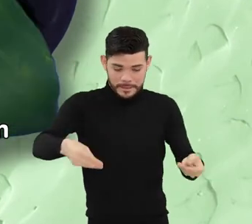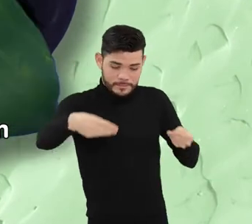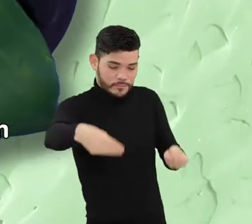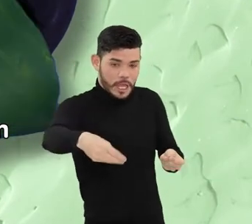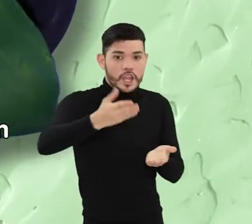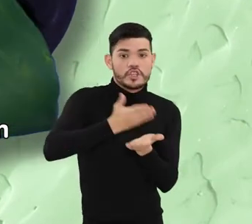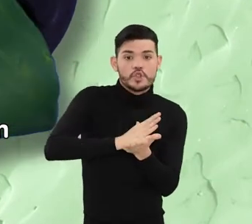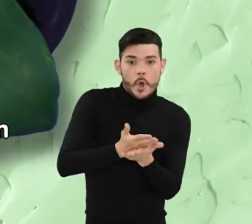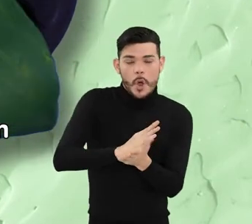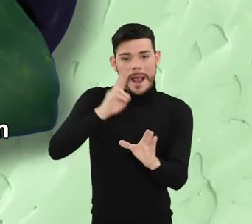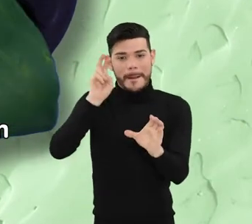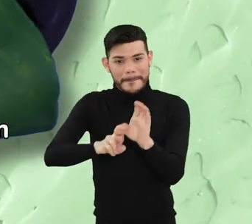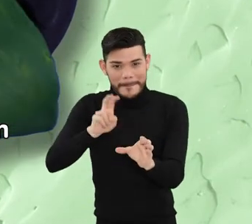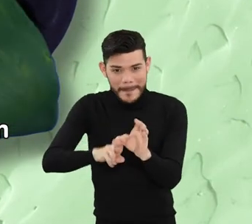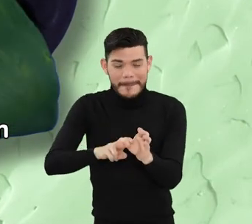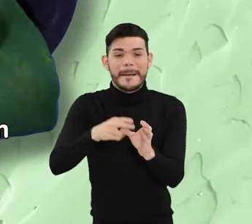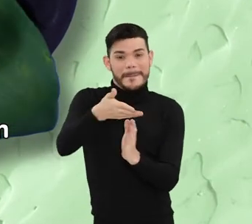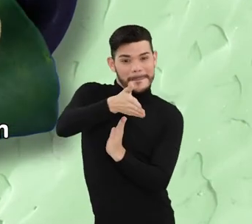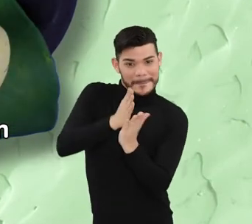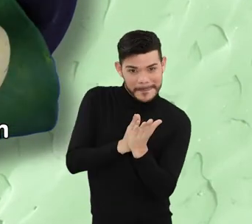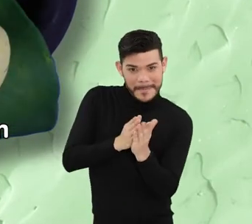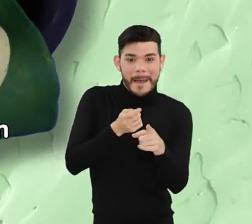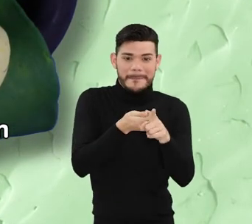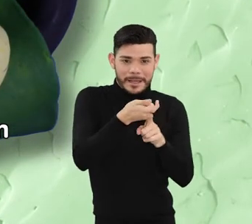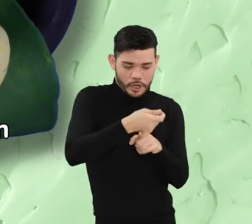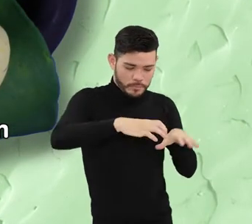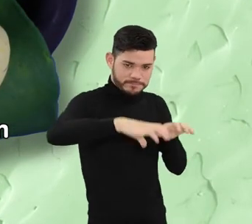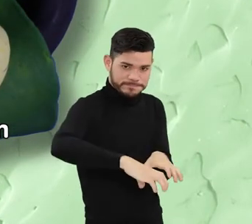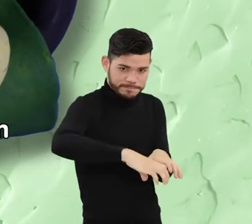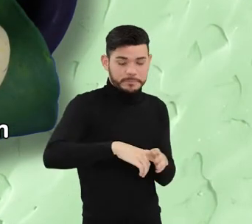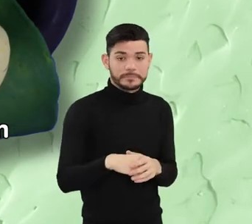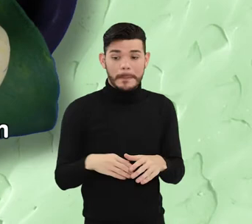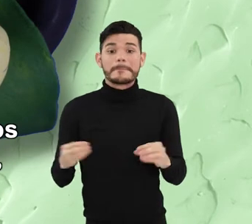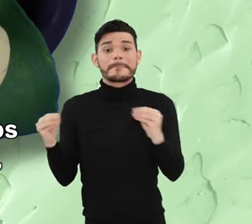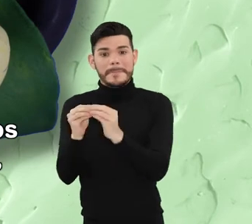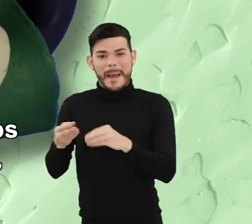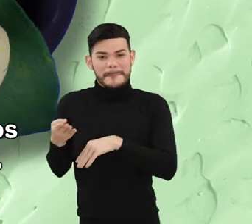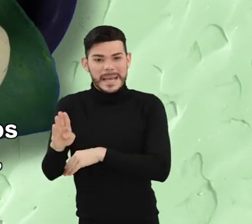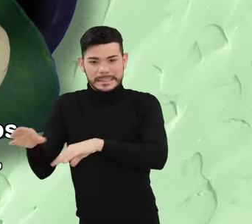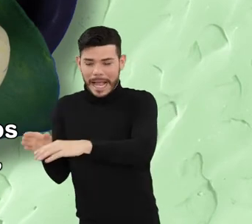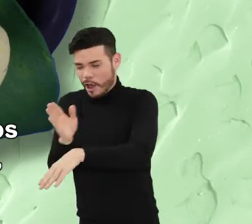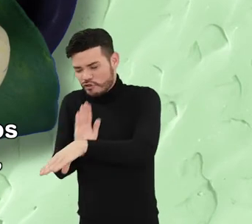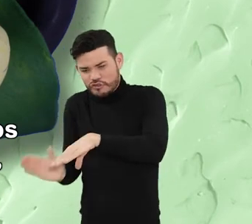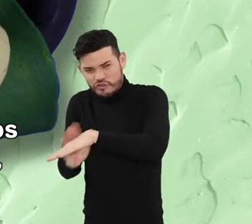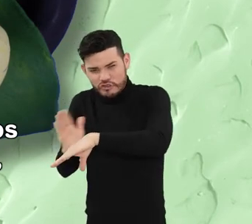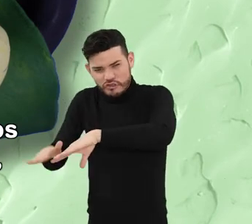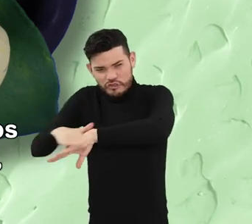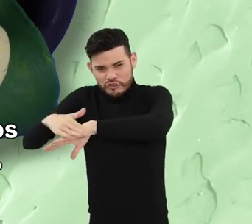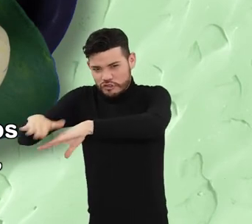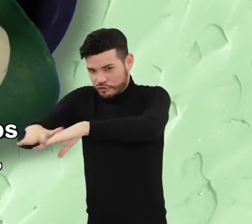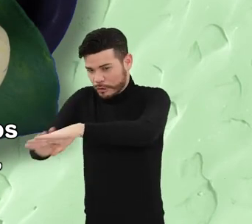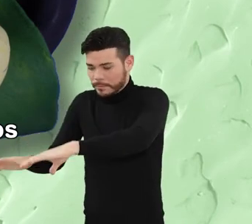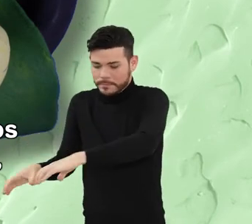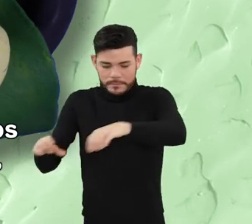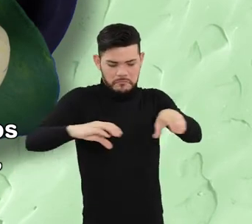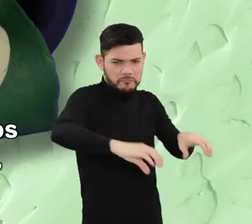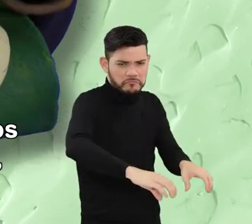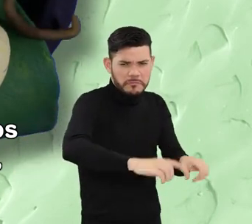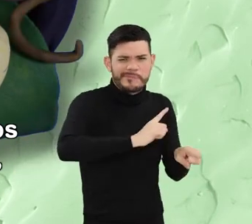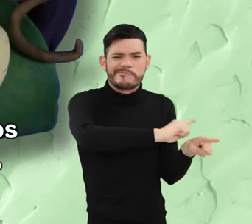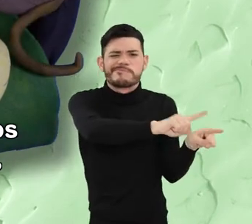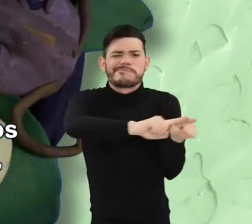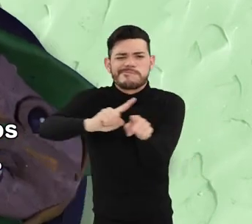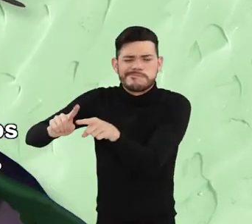disponen yucas, papas, plátanos y mazorcas. Encima se ponen descamados y sajados